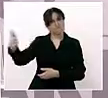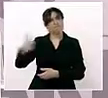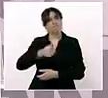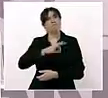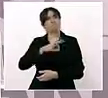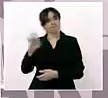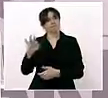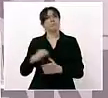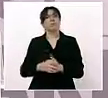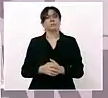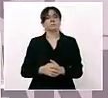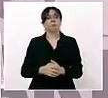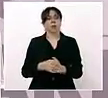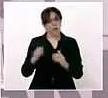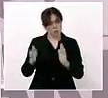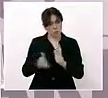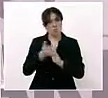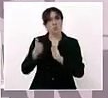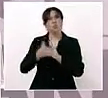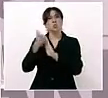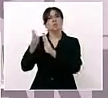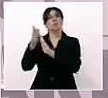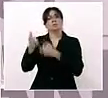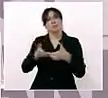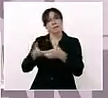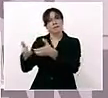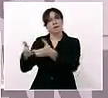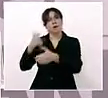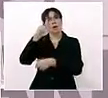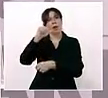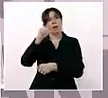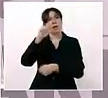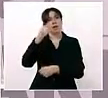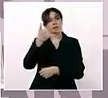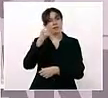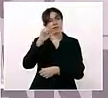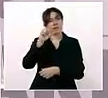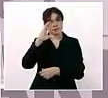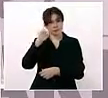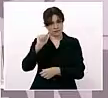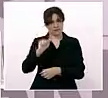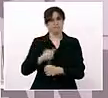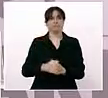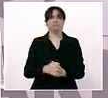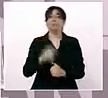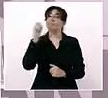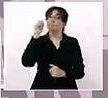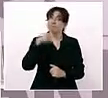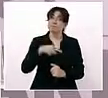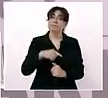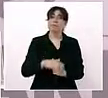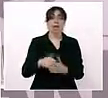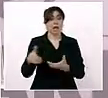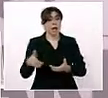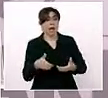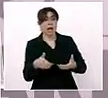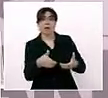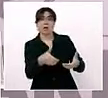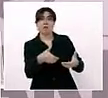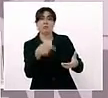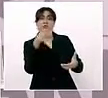requieren, vamos a terminar el camino de la Yesca, vamos también el camino